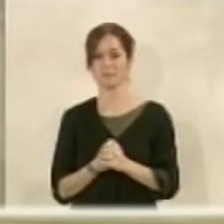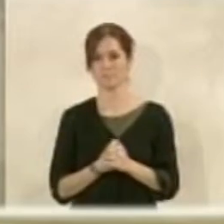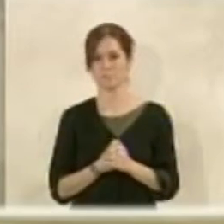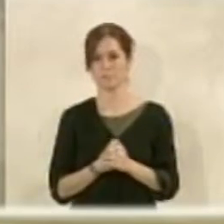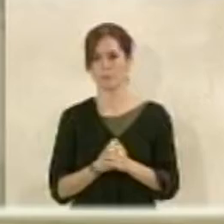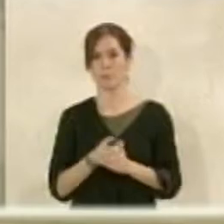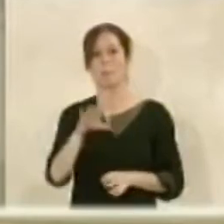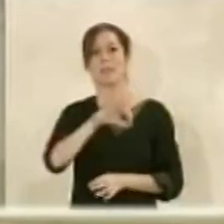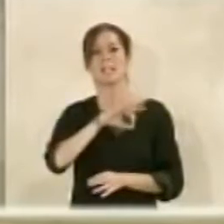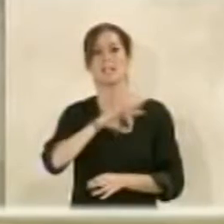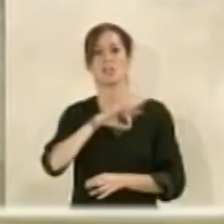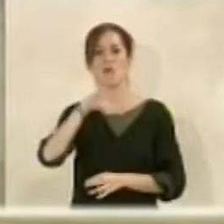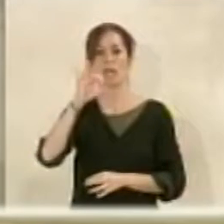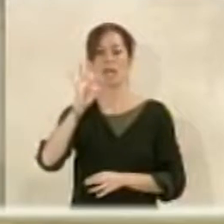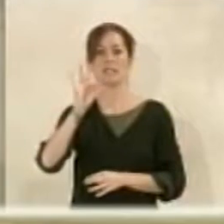señor Castellón